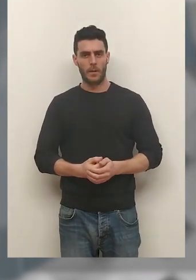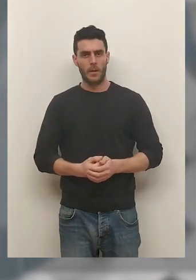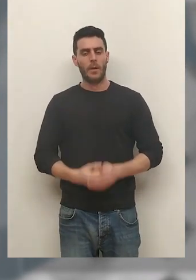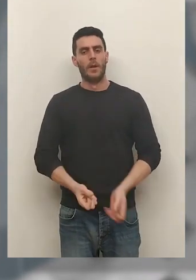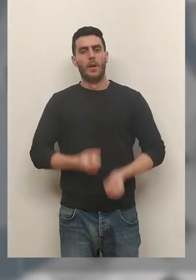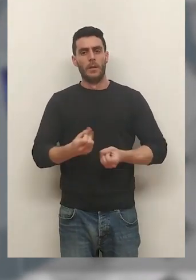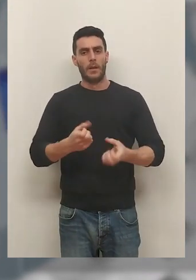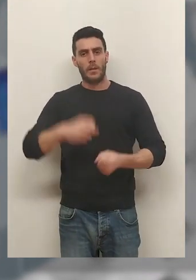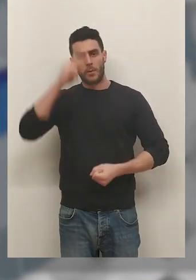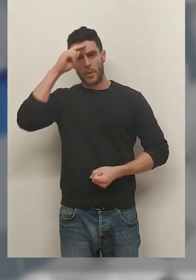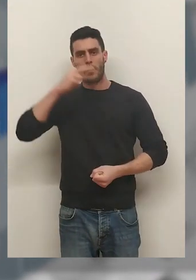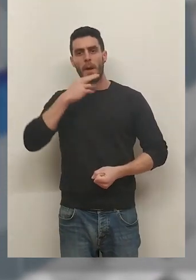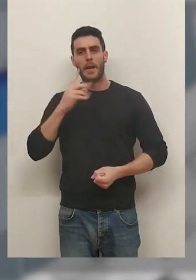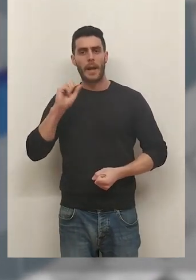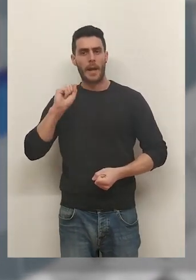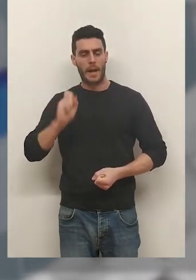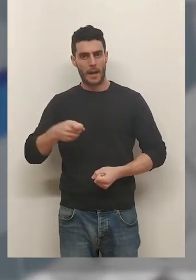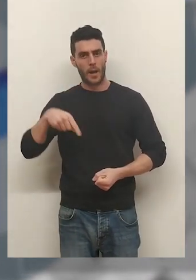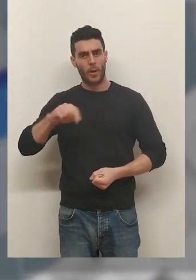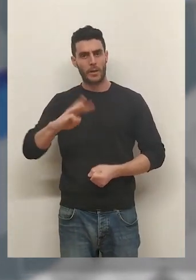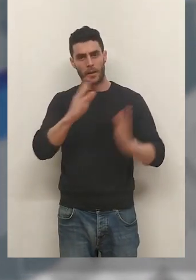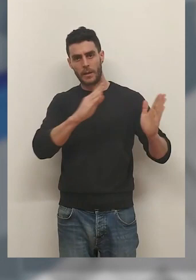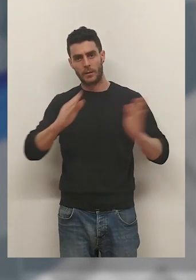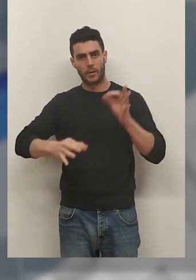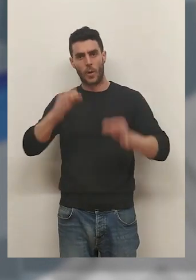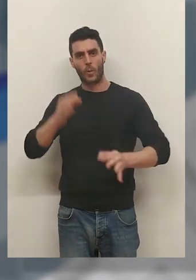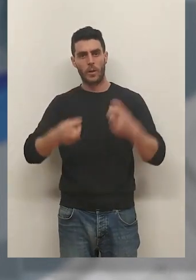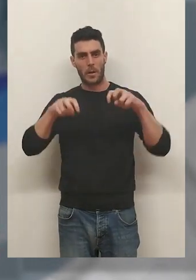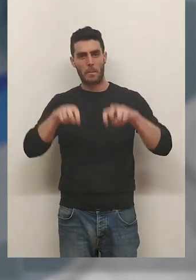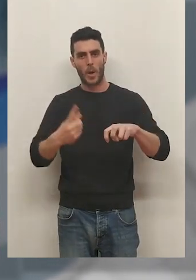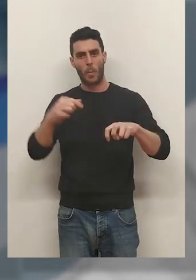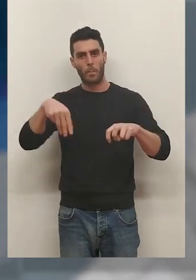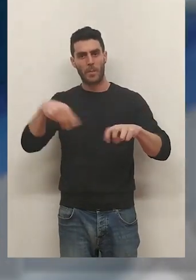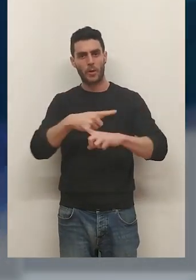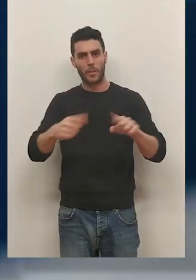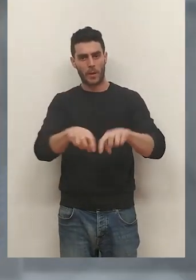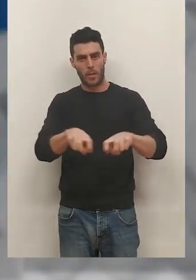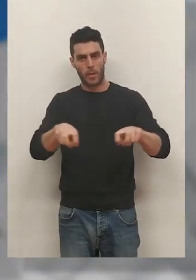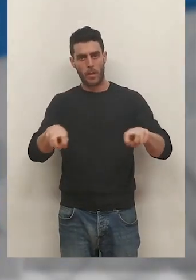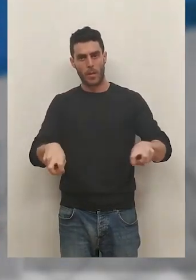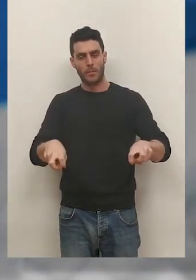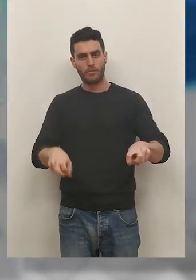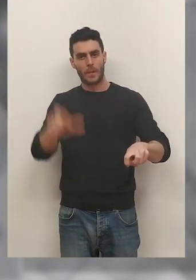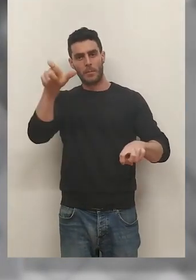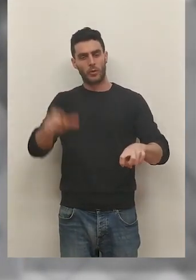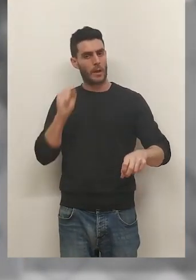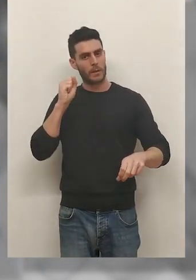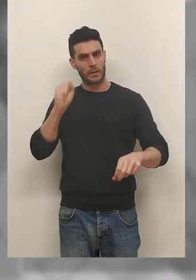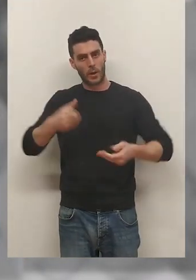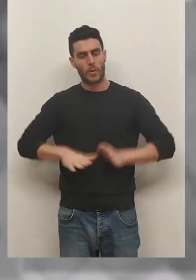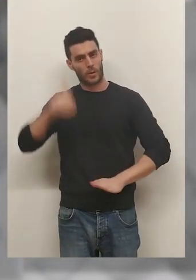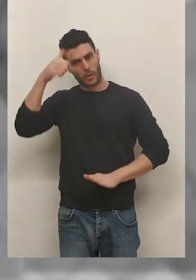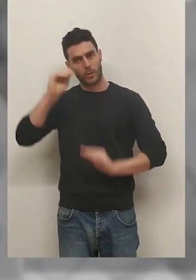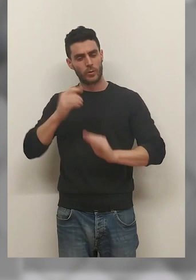El desgarrador testimonio del padre de Alex. Hoy, en la tercera sesión del juicio, se ha sentado a metro y medio de Almeida, el presunto asesino de su hijo,